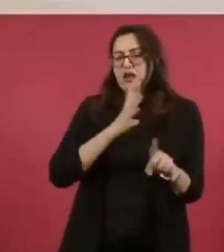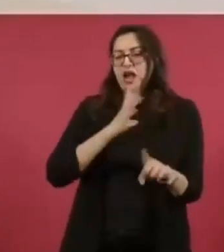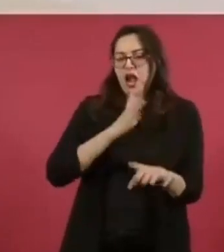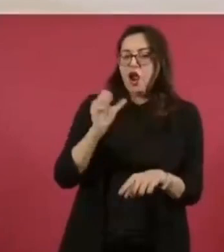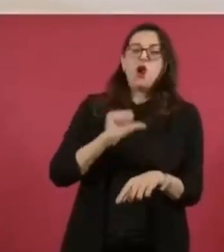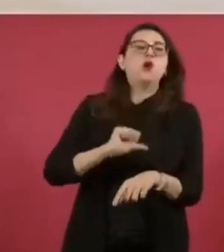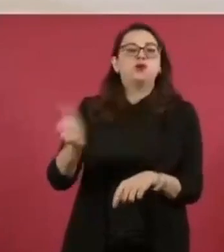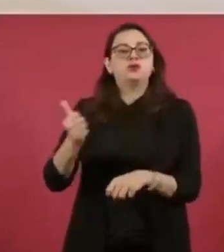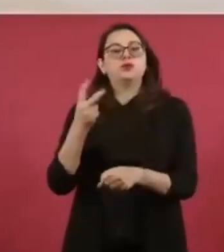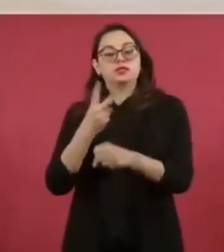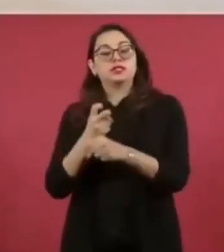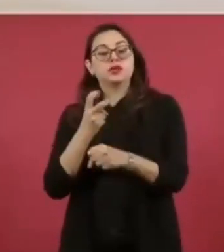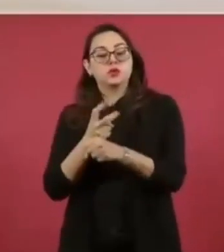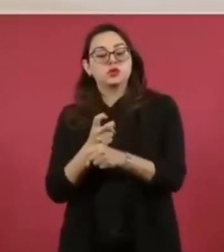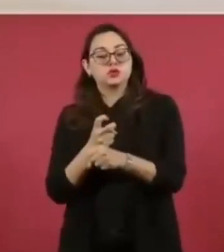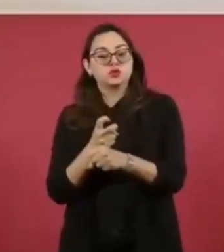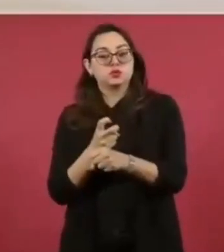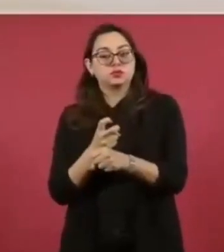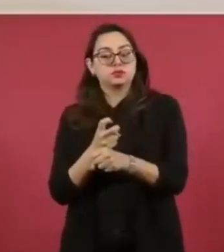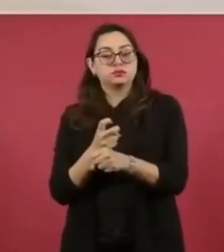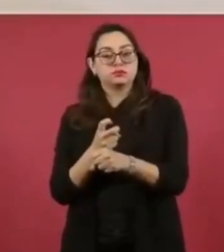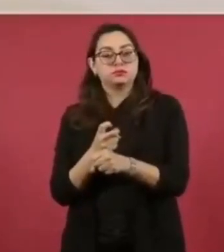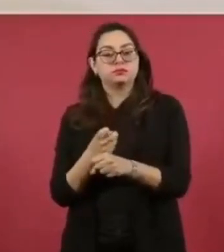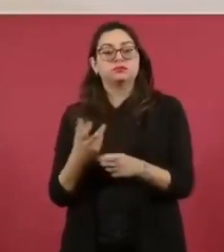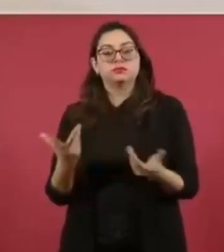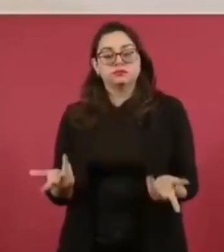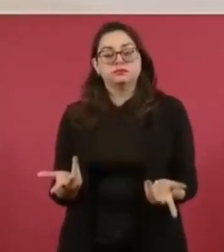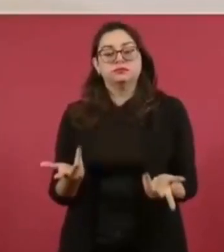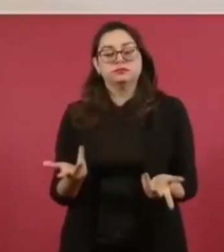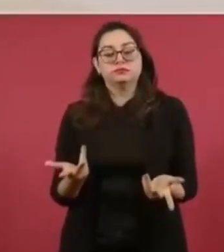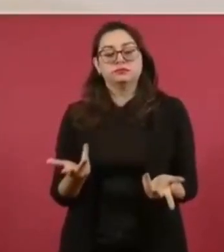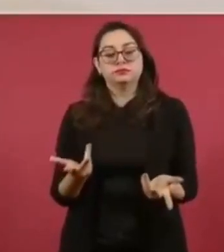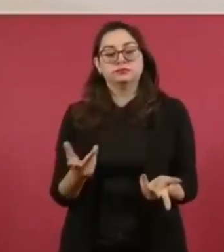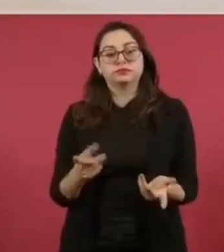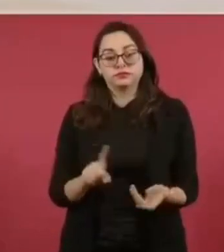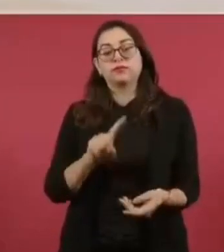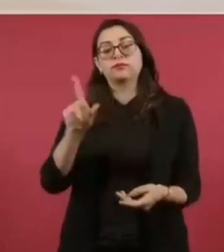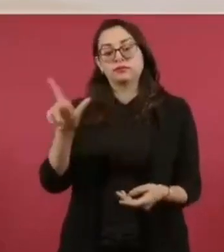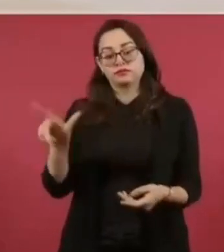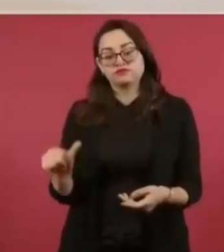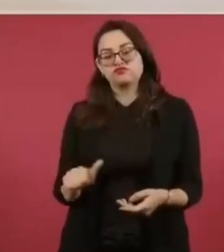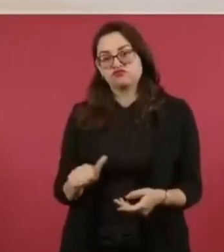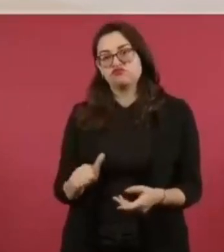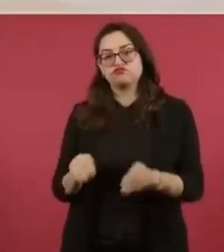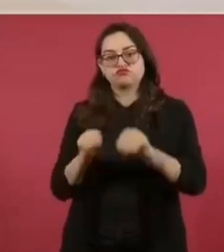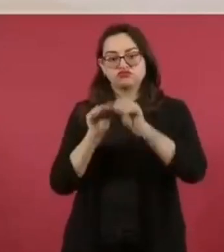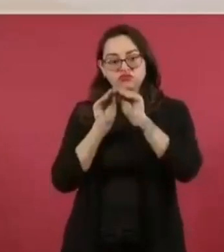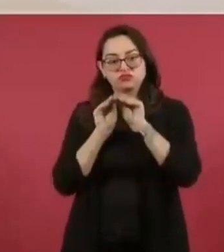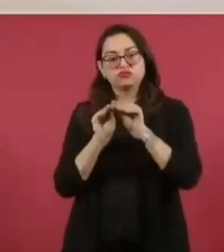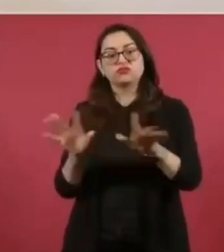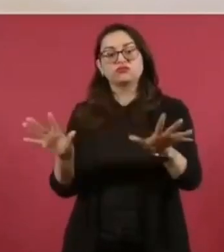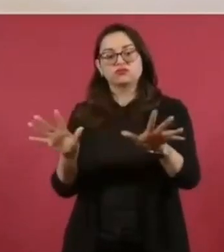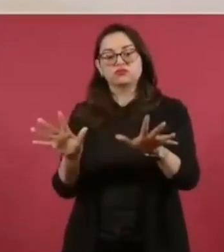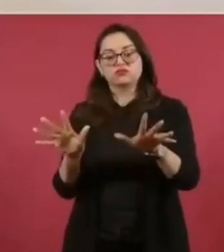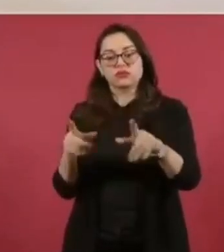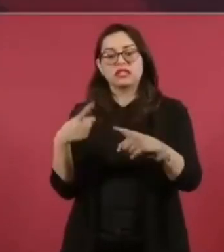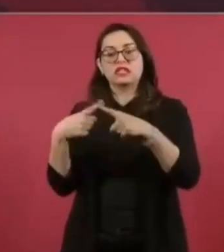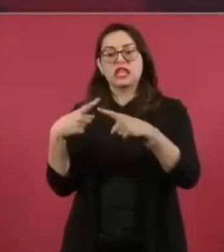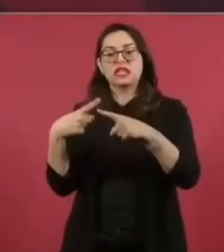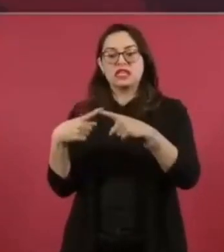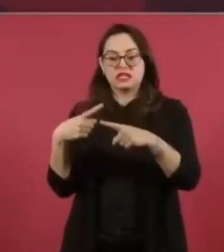Y en su momento también se dio a conocer, esto por los jóvenes, de que había un segundo tirador y se le identificó.